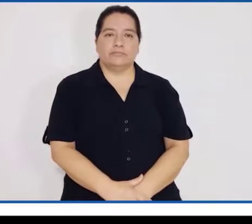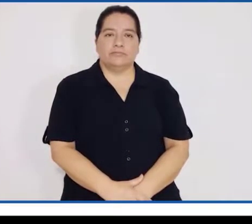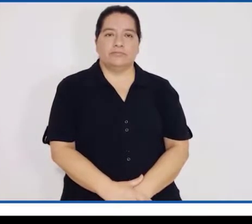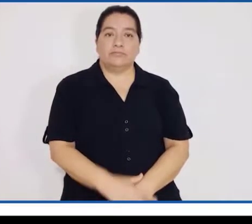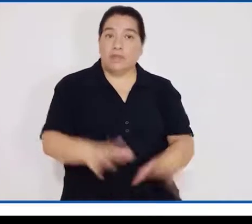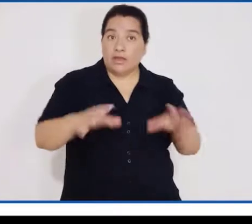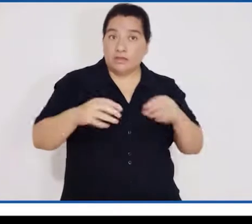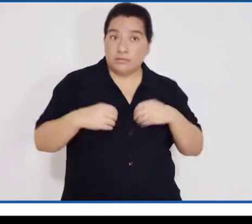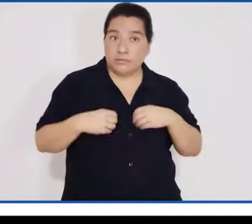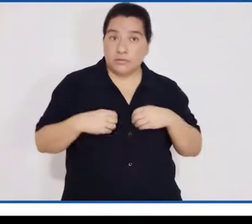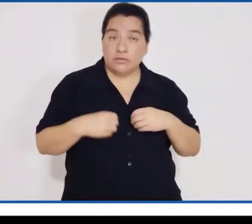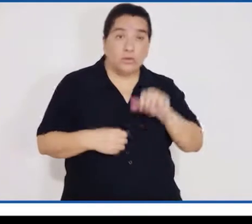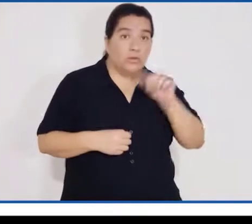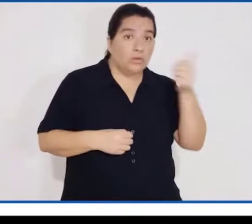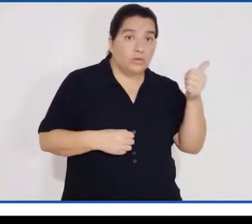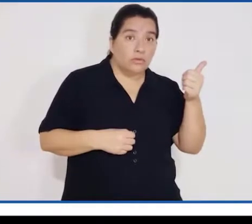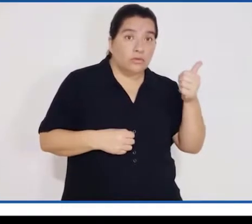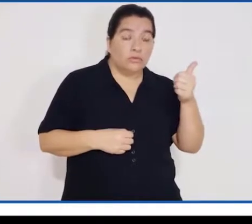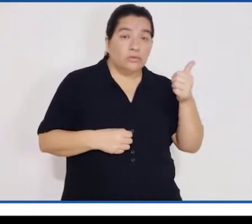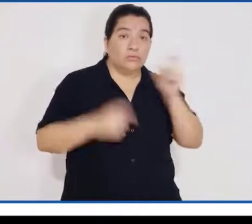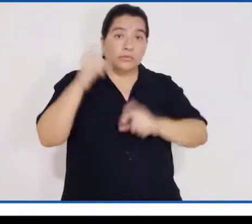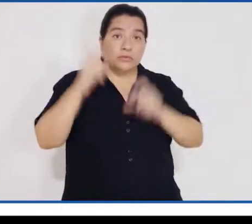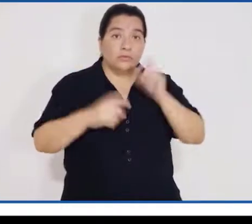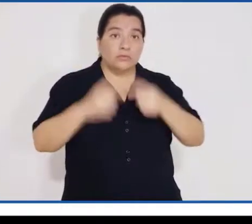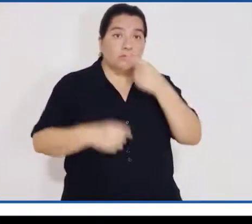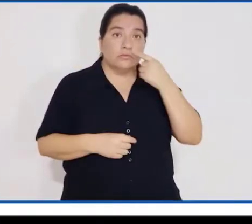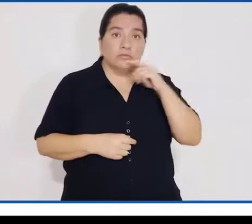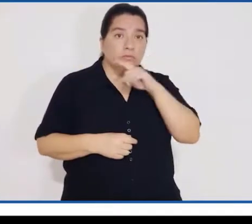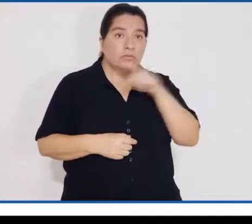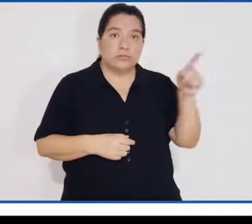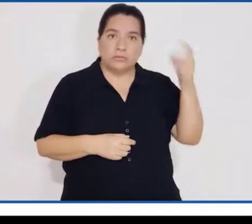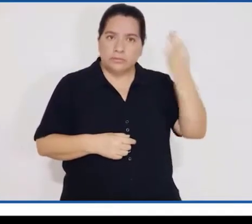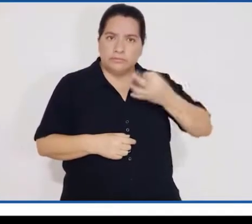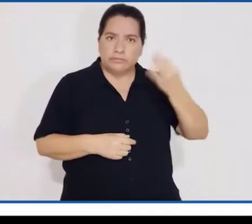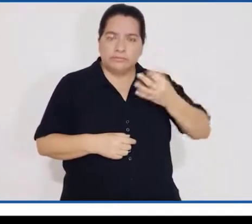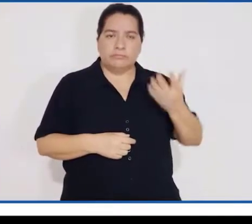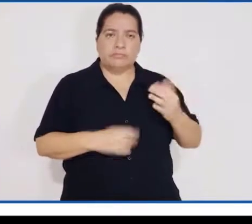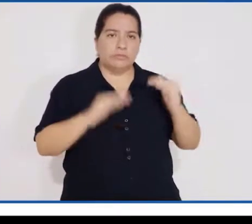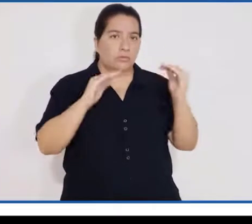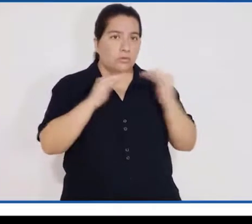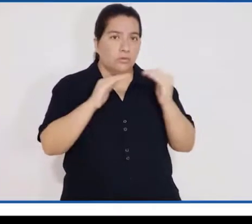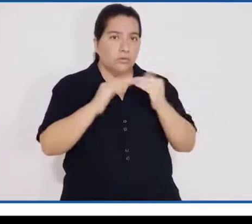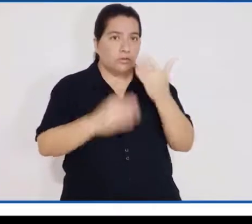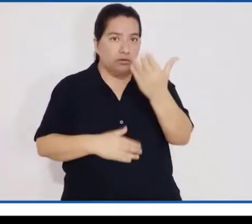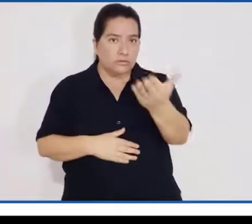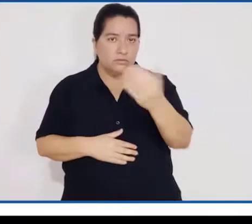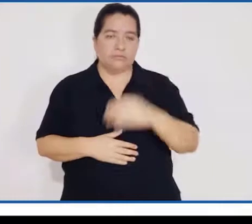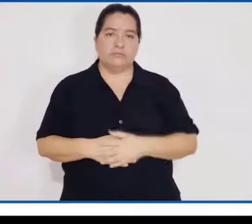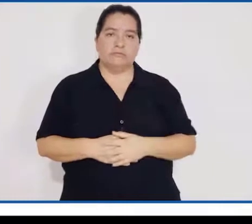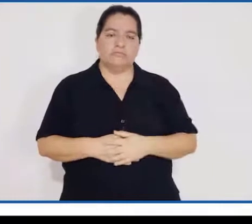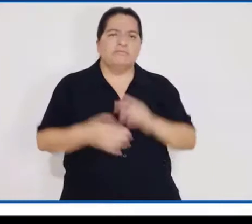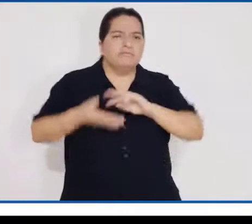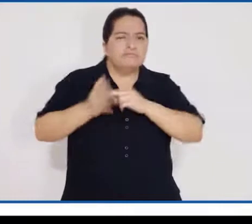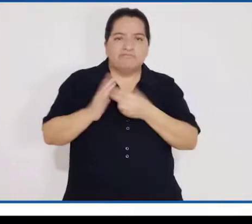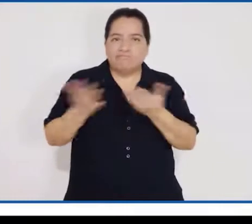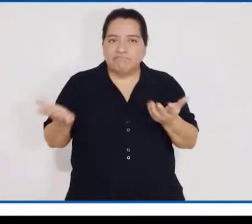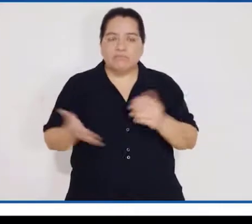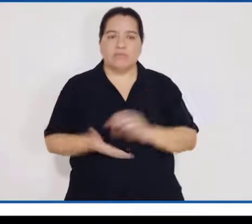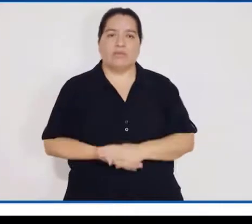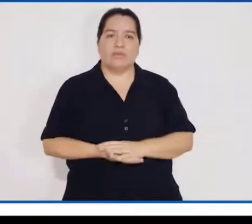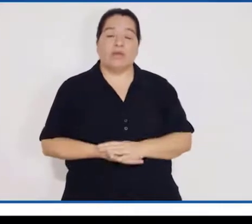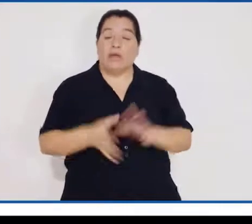Reconocer al otro u otra como una persona legítima e igual a ti. Es decir,